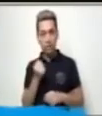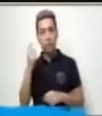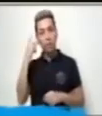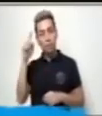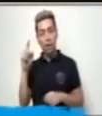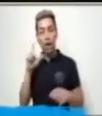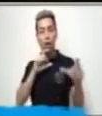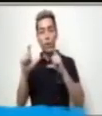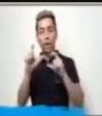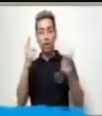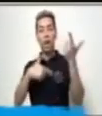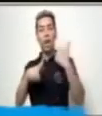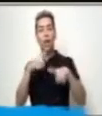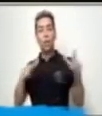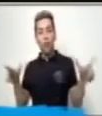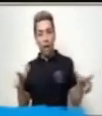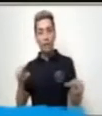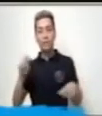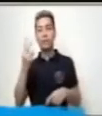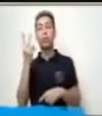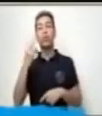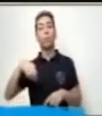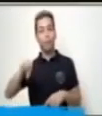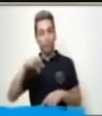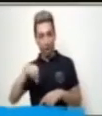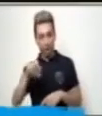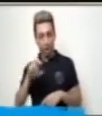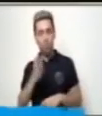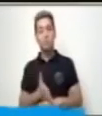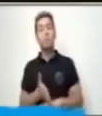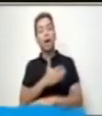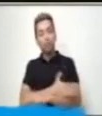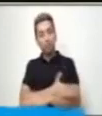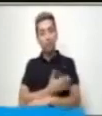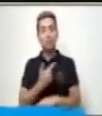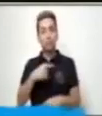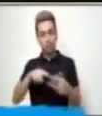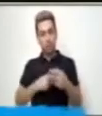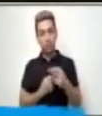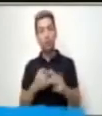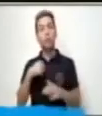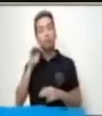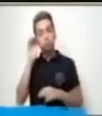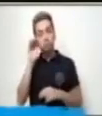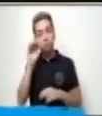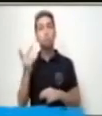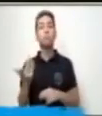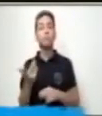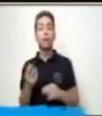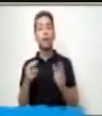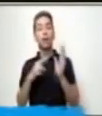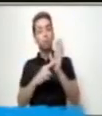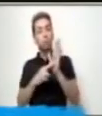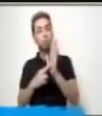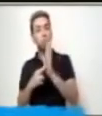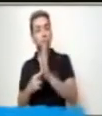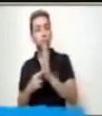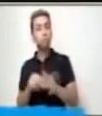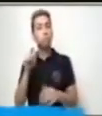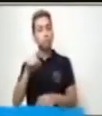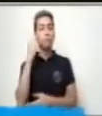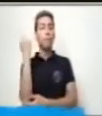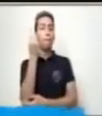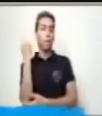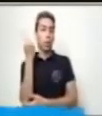Segundo Grado de Primaria. Antes de iniciar, quiero hacer referencia a algunas recomendaciones que son